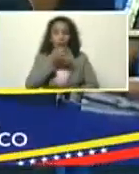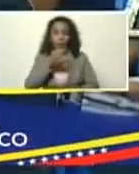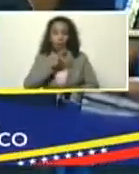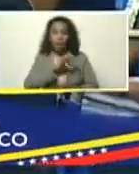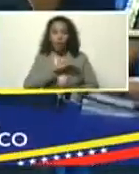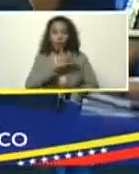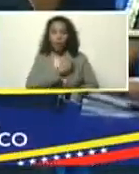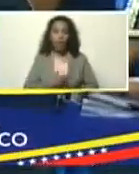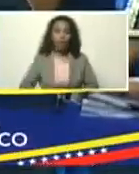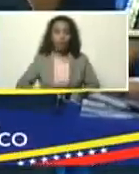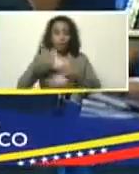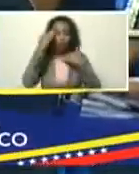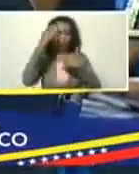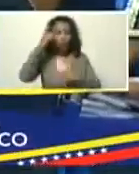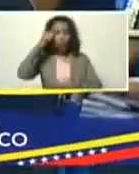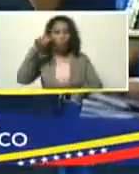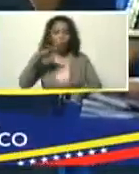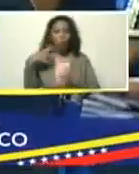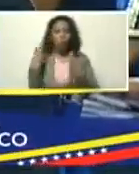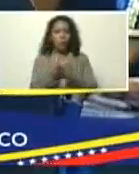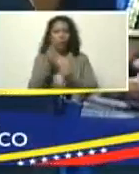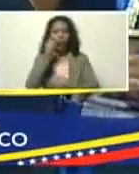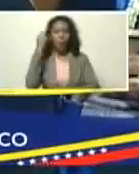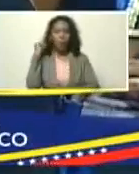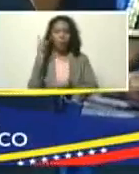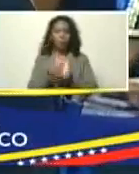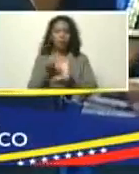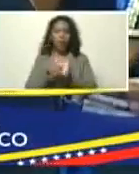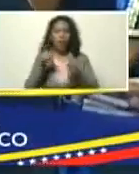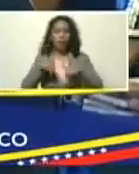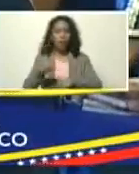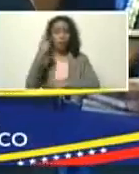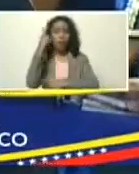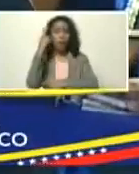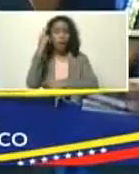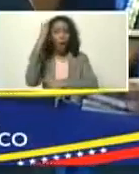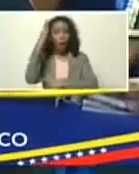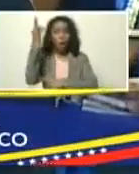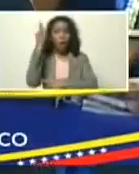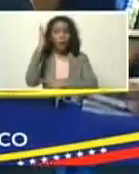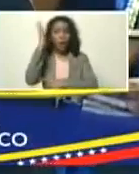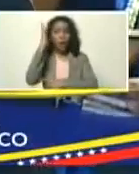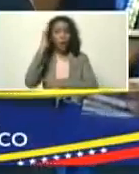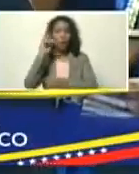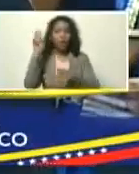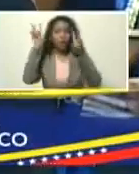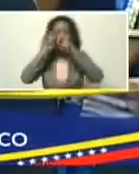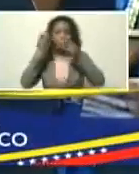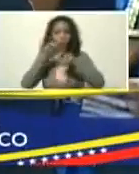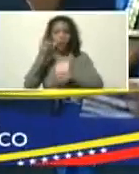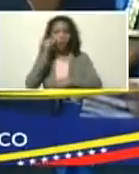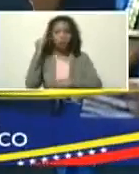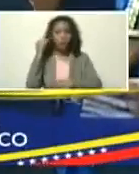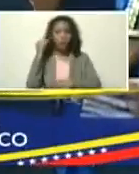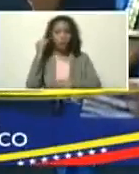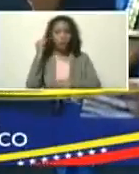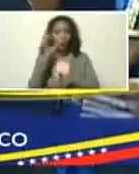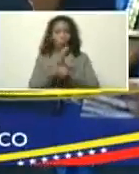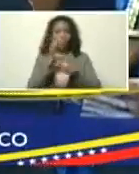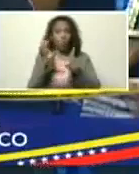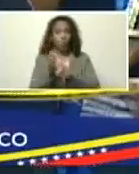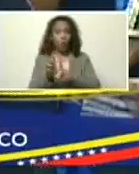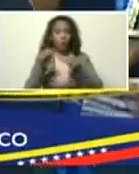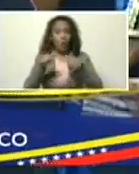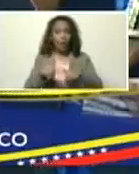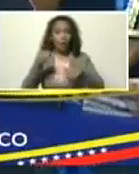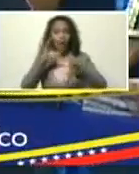saludos a nuestro pueblo, a nuestros compañeros, y compañeras, participaron, en este primer congreso, de investigadoras, investigadores, cultores, culturas de la